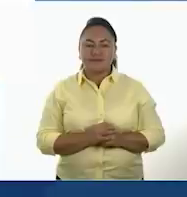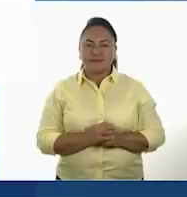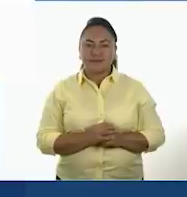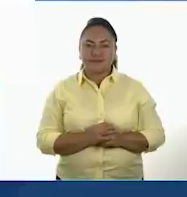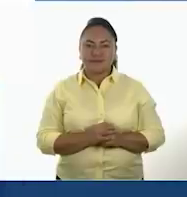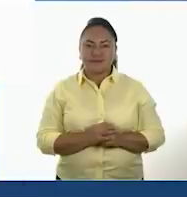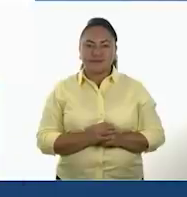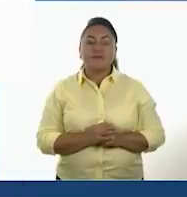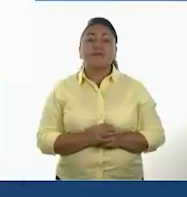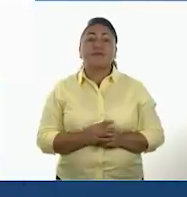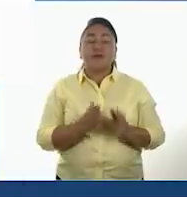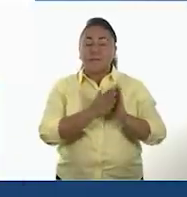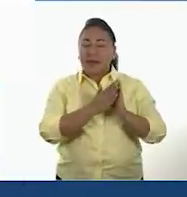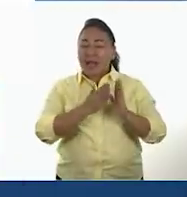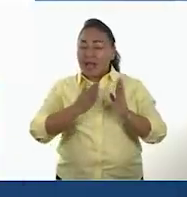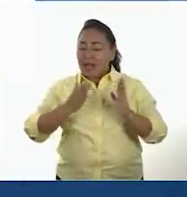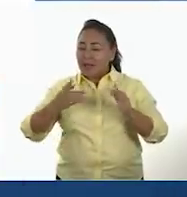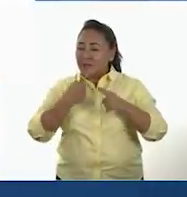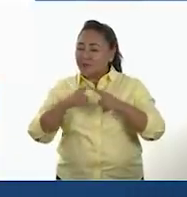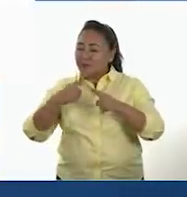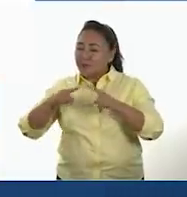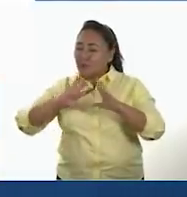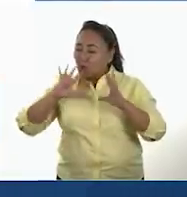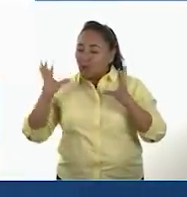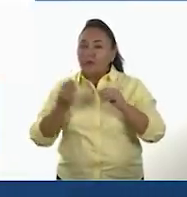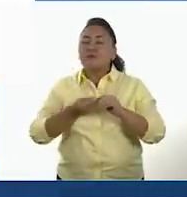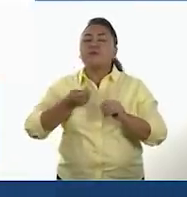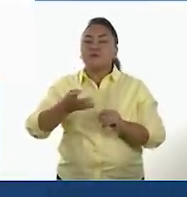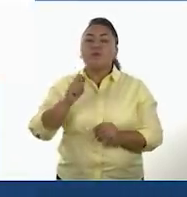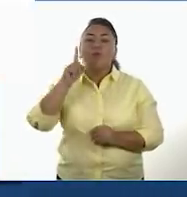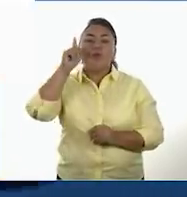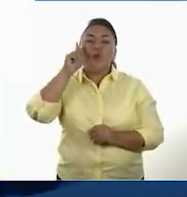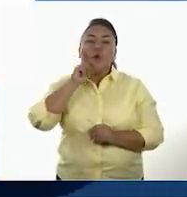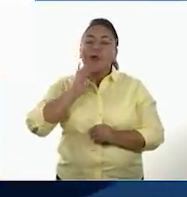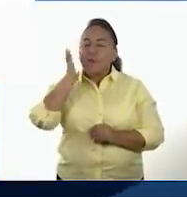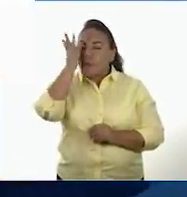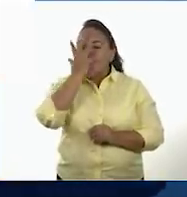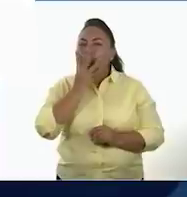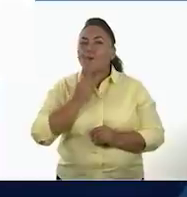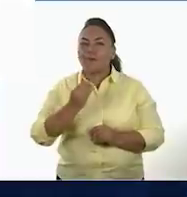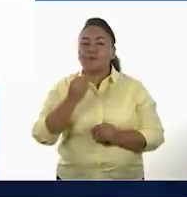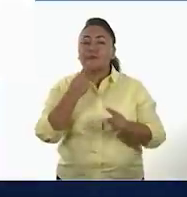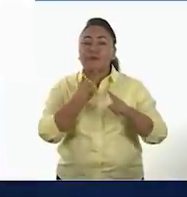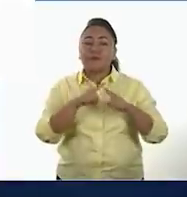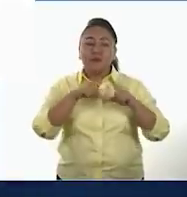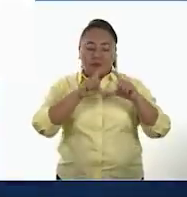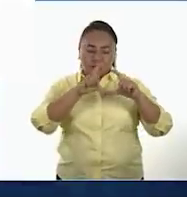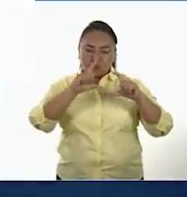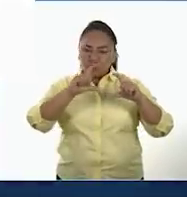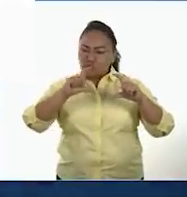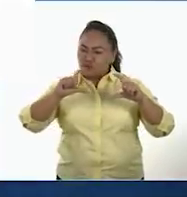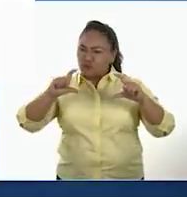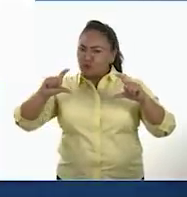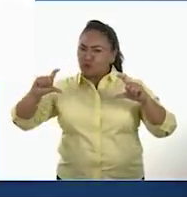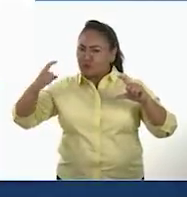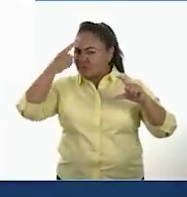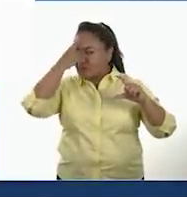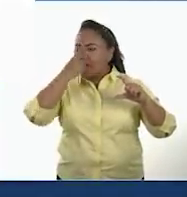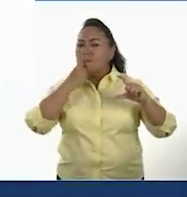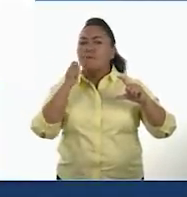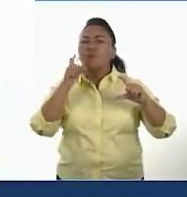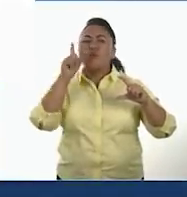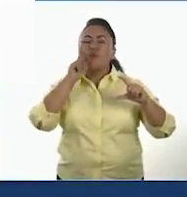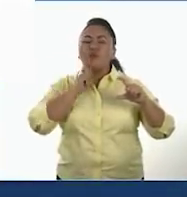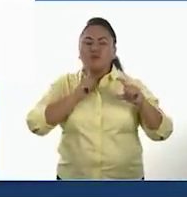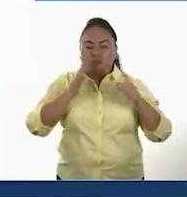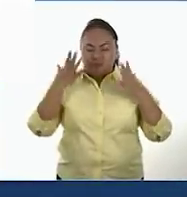La colección más numerosa es la llamada Mujeres Bonitas, una serie de pequeñas esculturas que muestra la belleza,